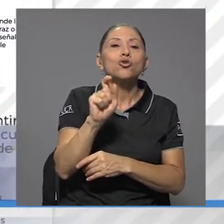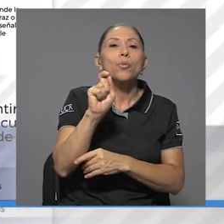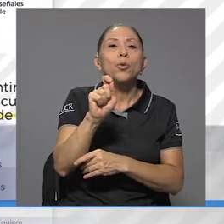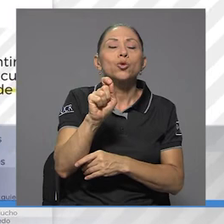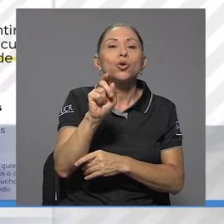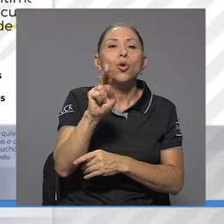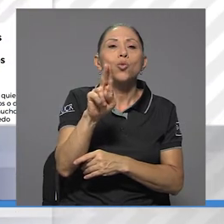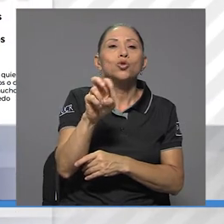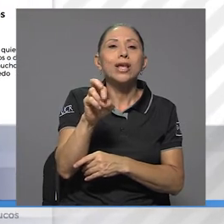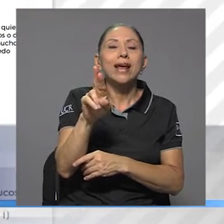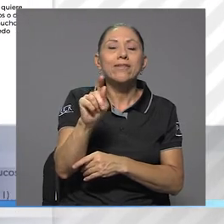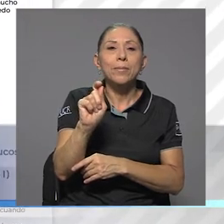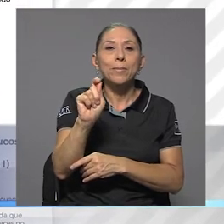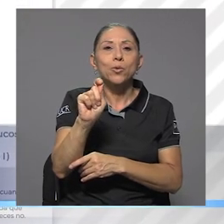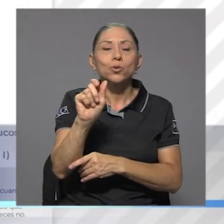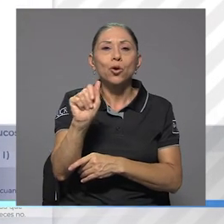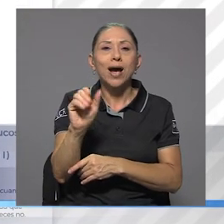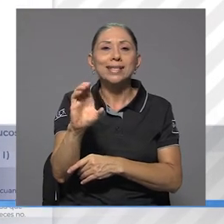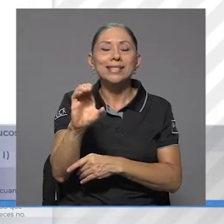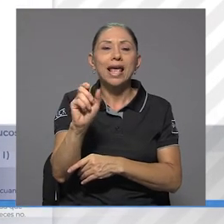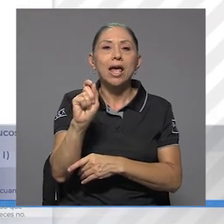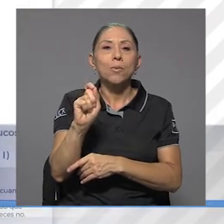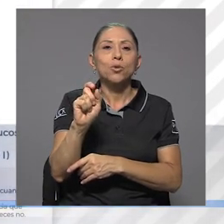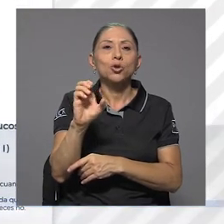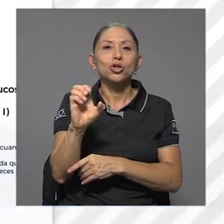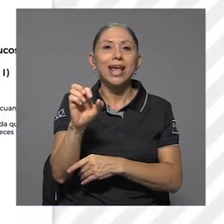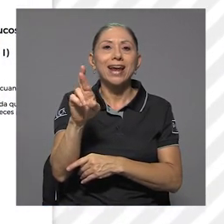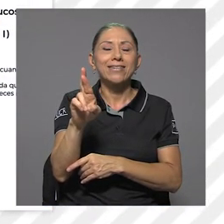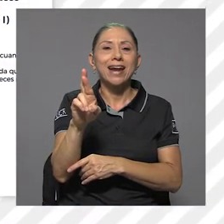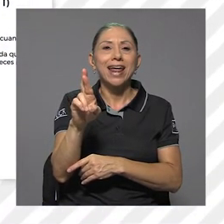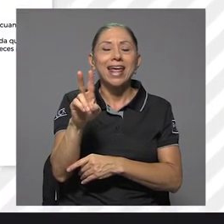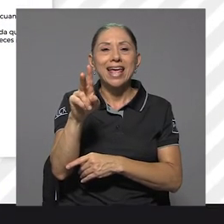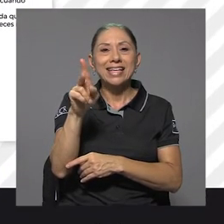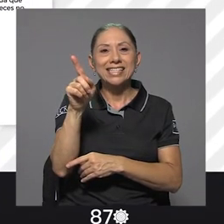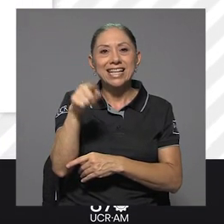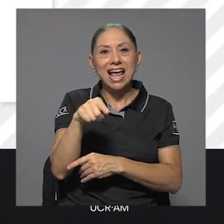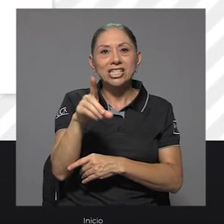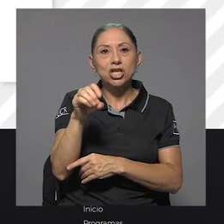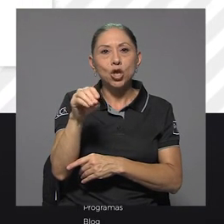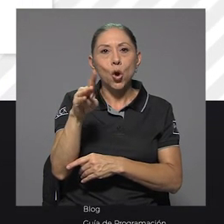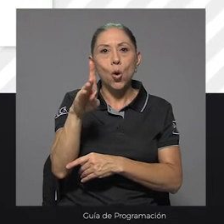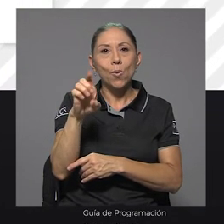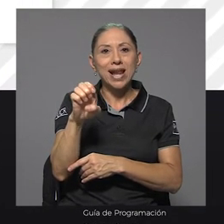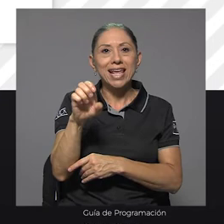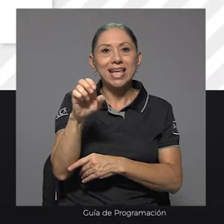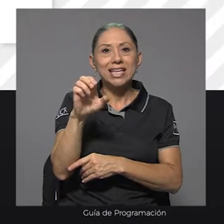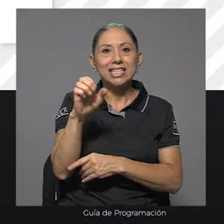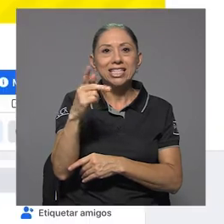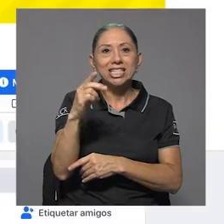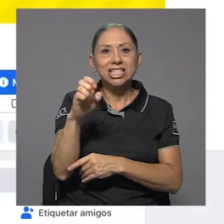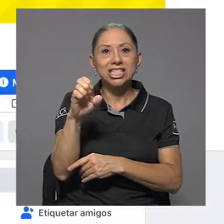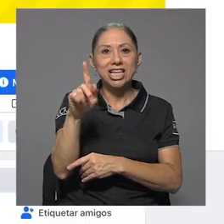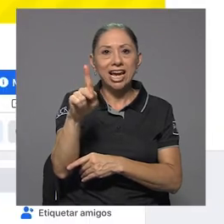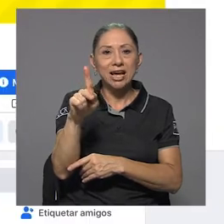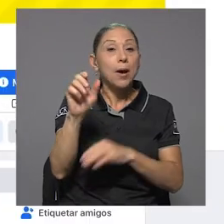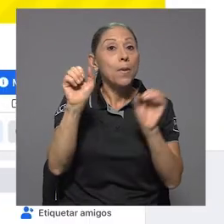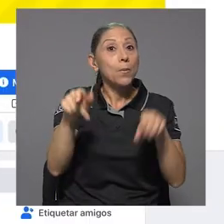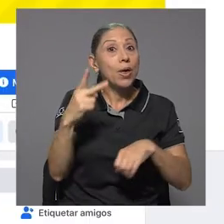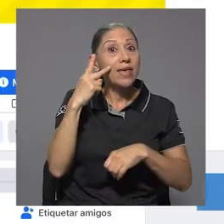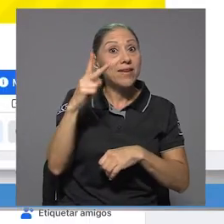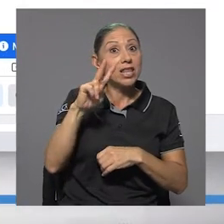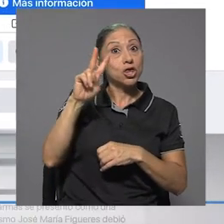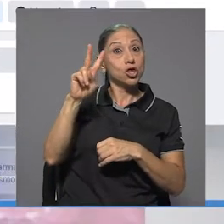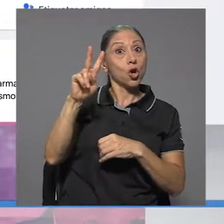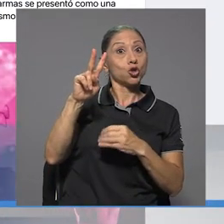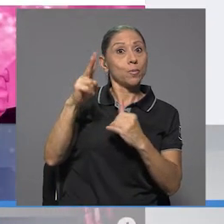.ac.cr. donde se podrán consultar cerca de dos entregas por semana. Adicionalmente,